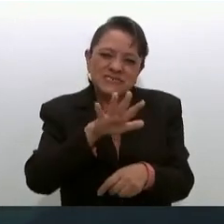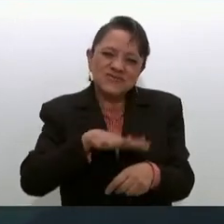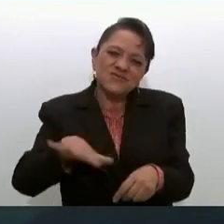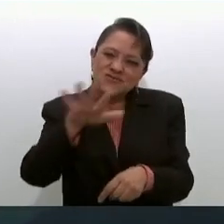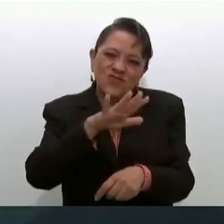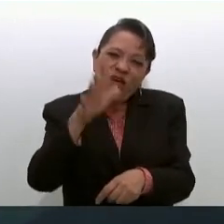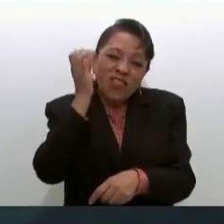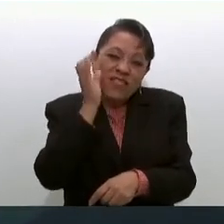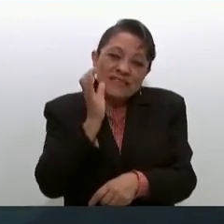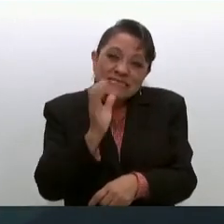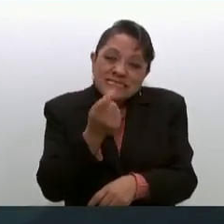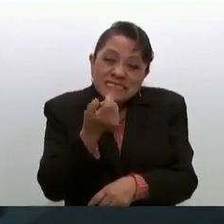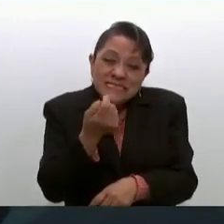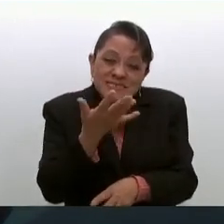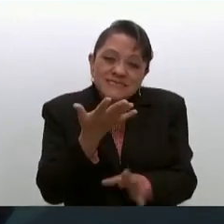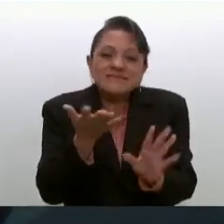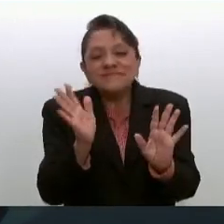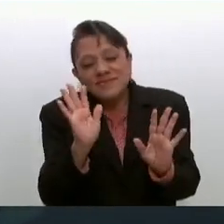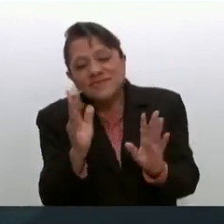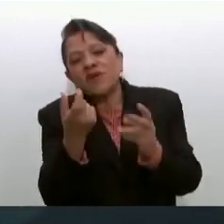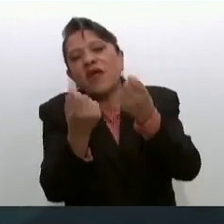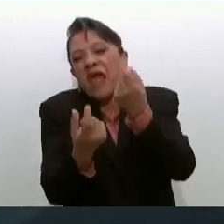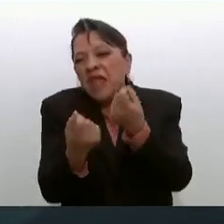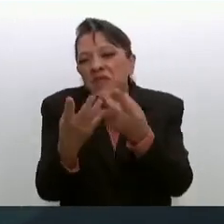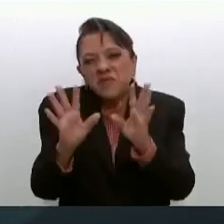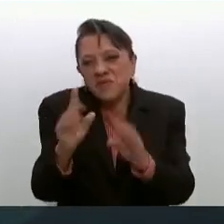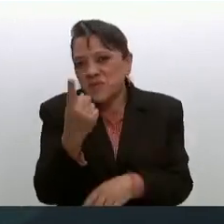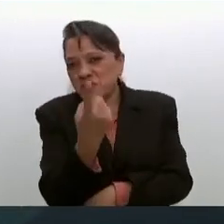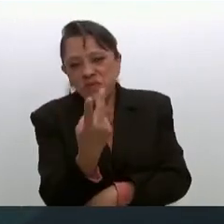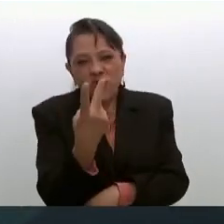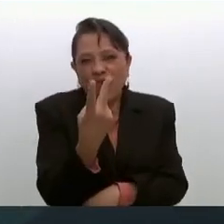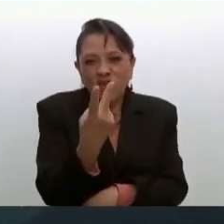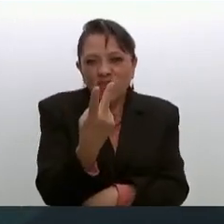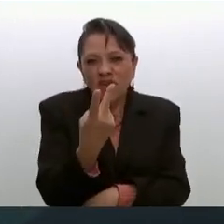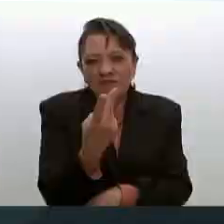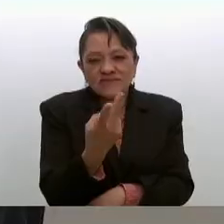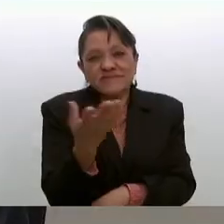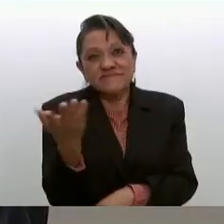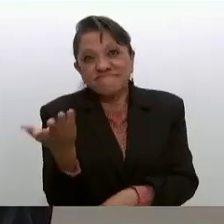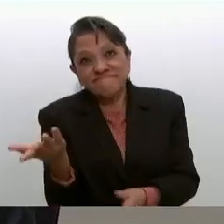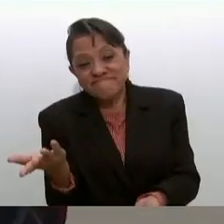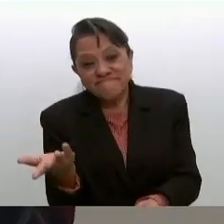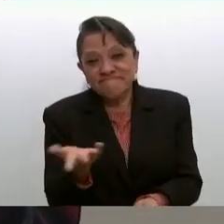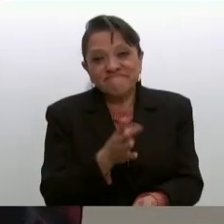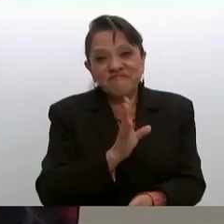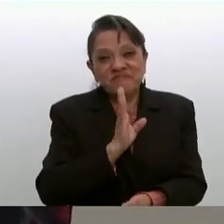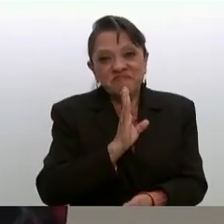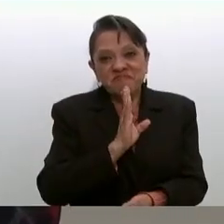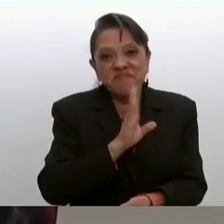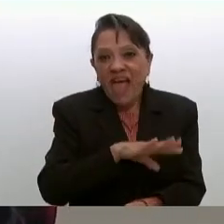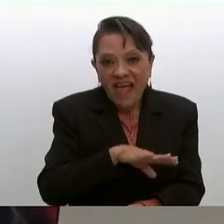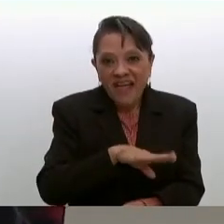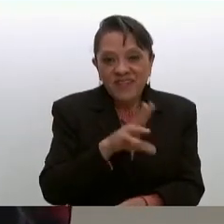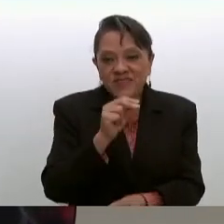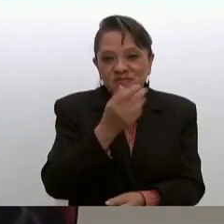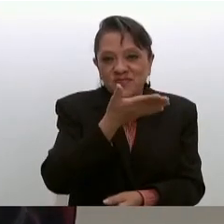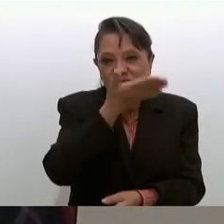haya uno o dos pero uno o dos golondrinas no hacen verano este